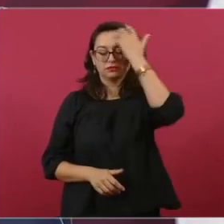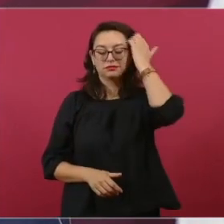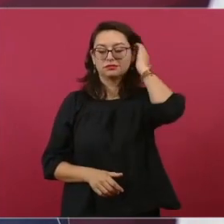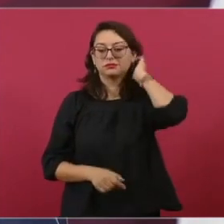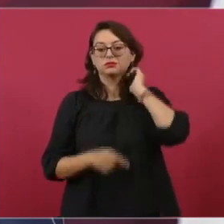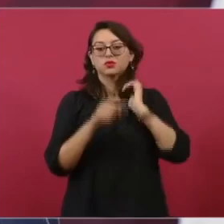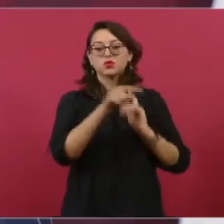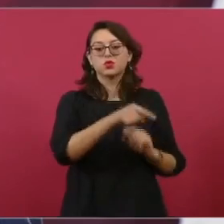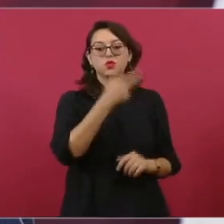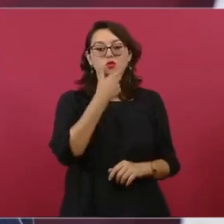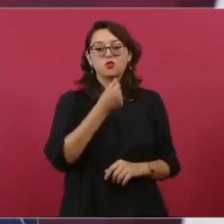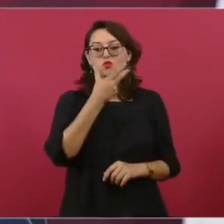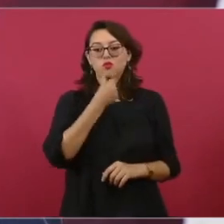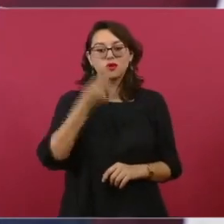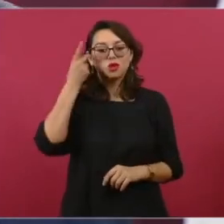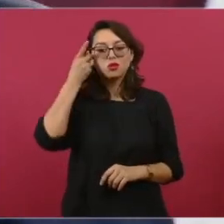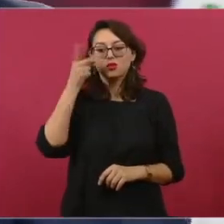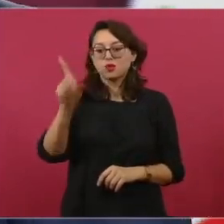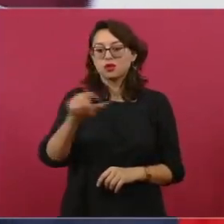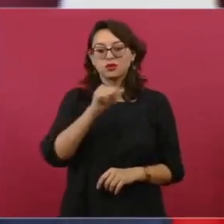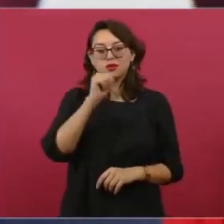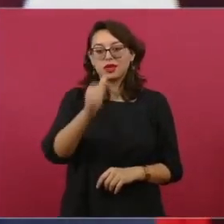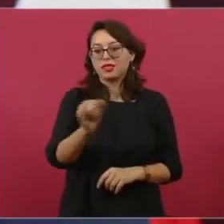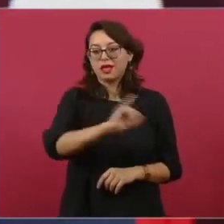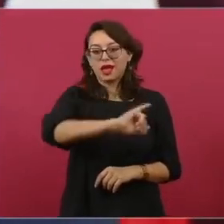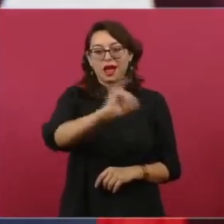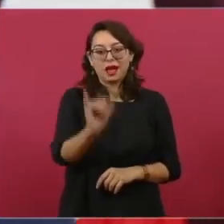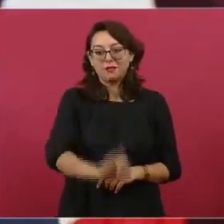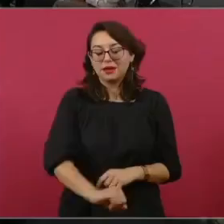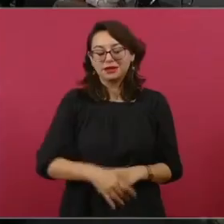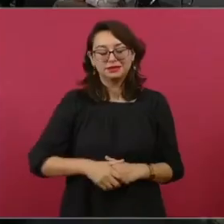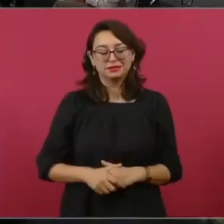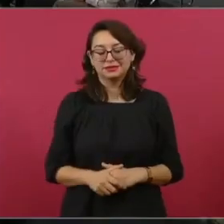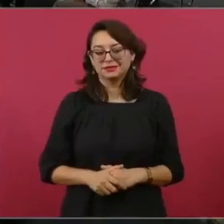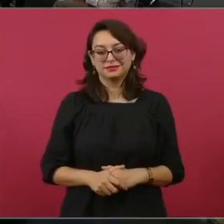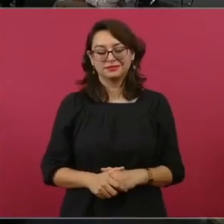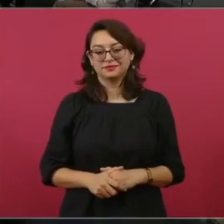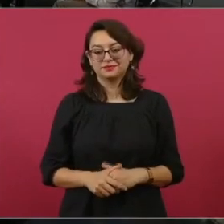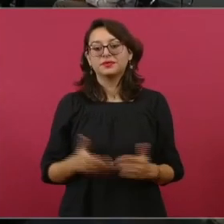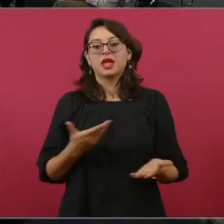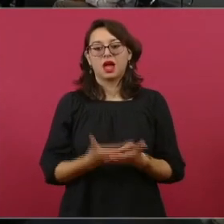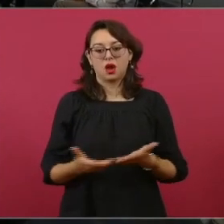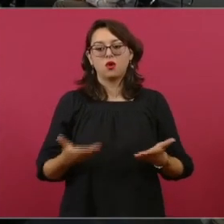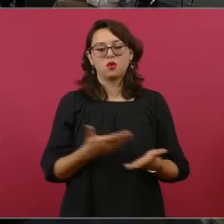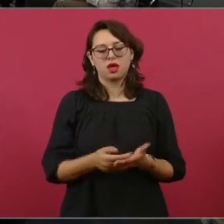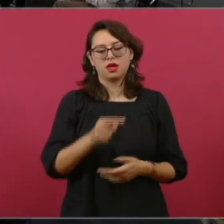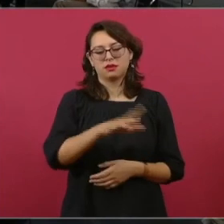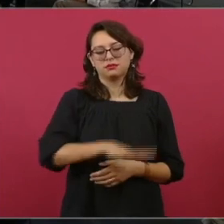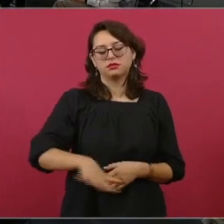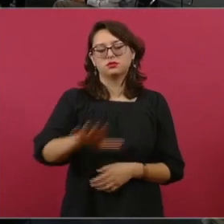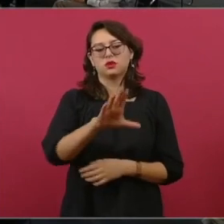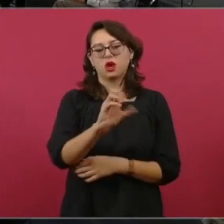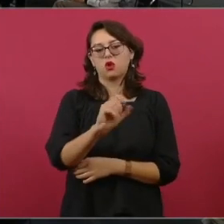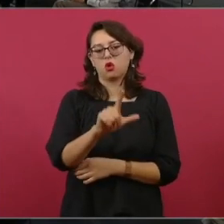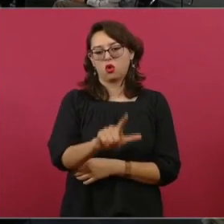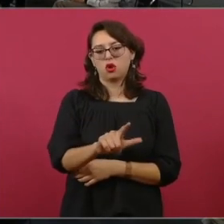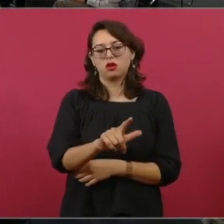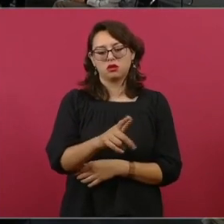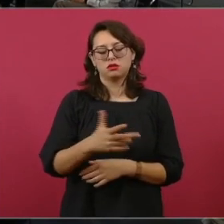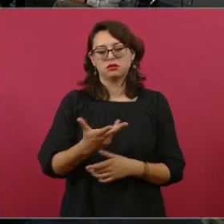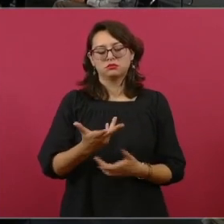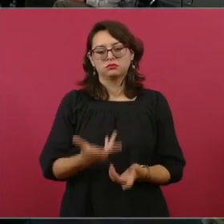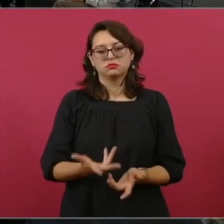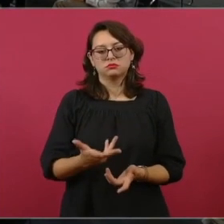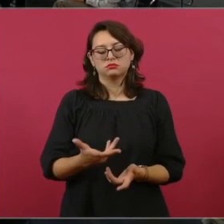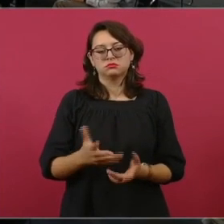Ahora ahí hay una colonia muy grande, Iztapalapa, el terreno